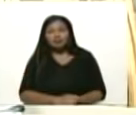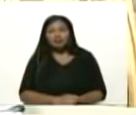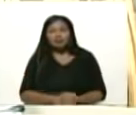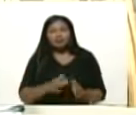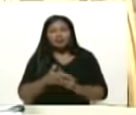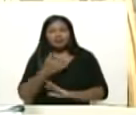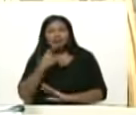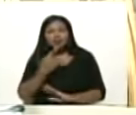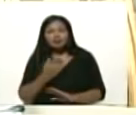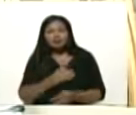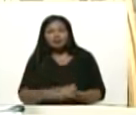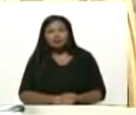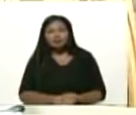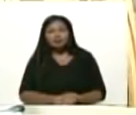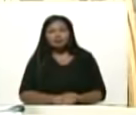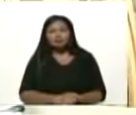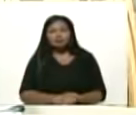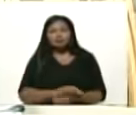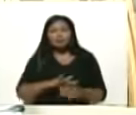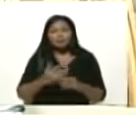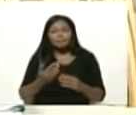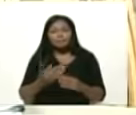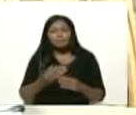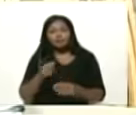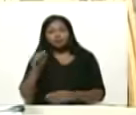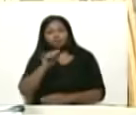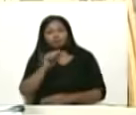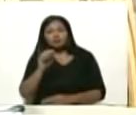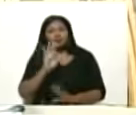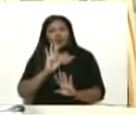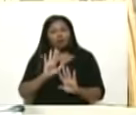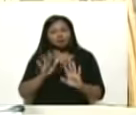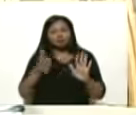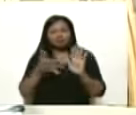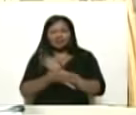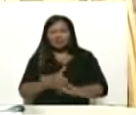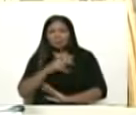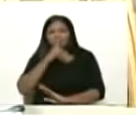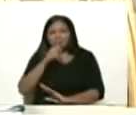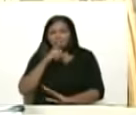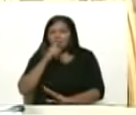un chofer no pero eso es machista